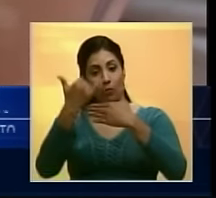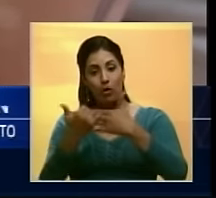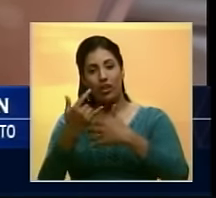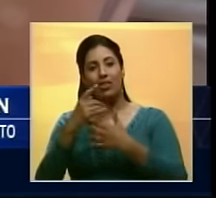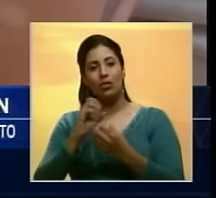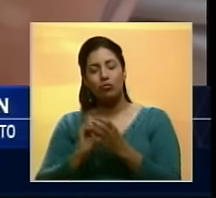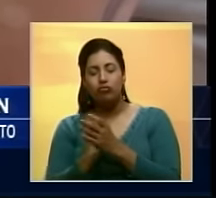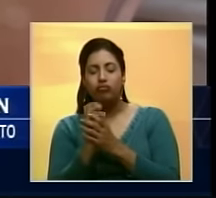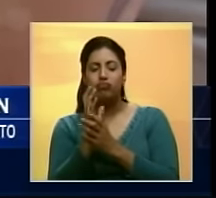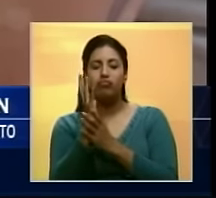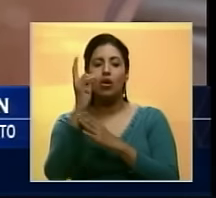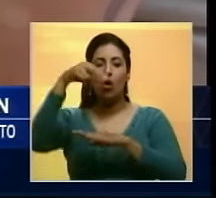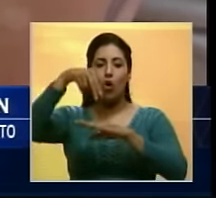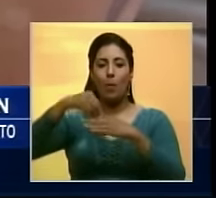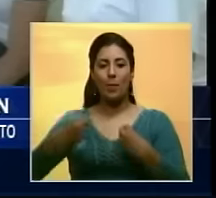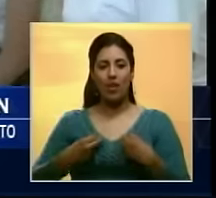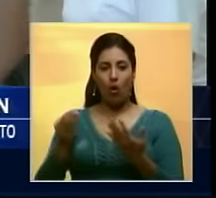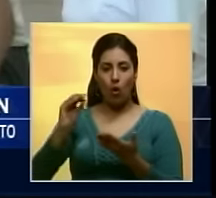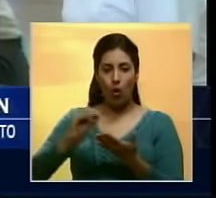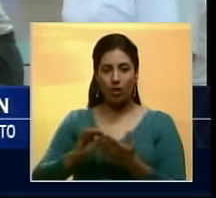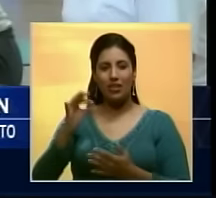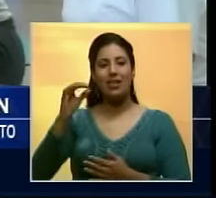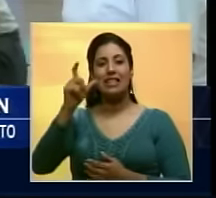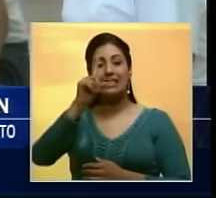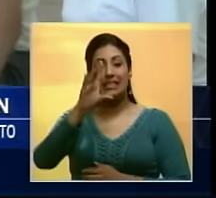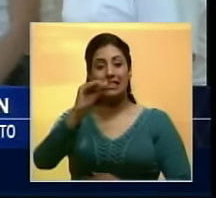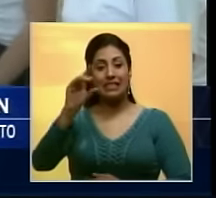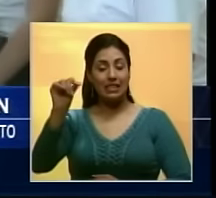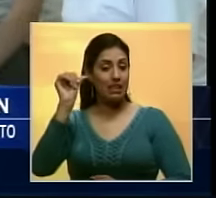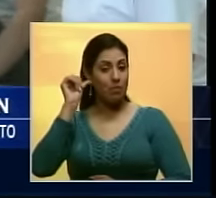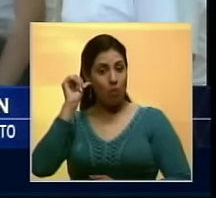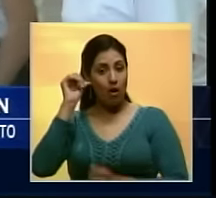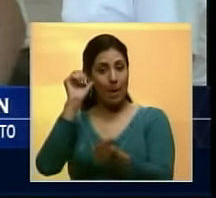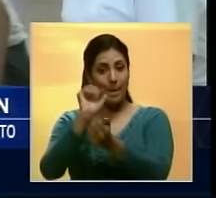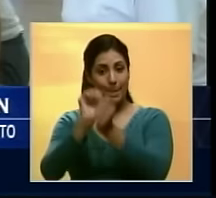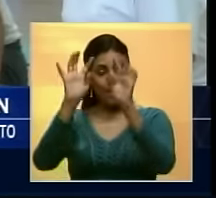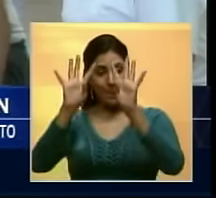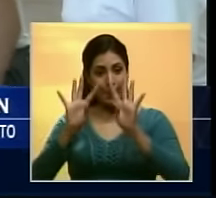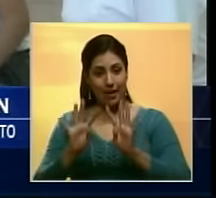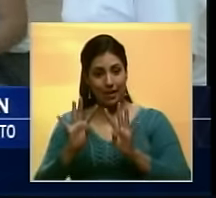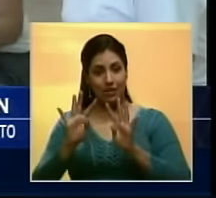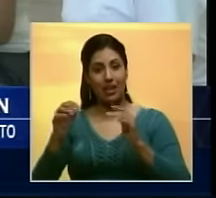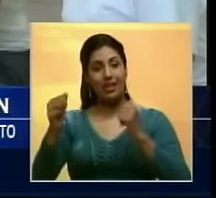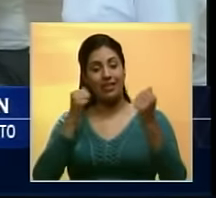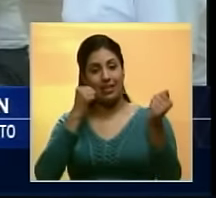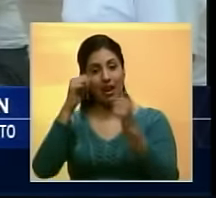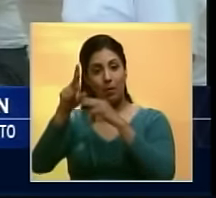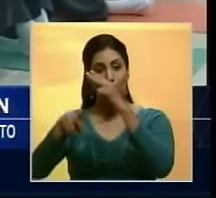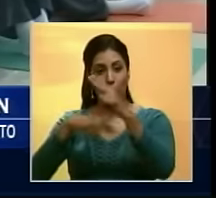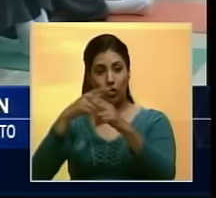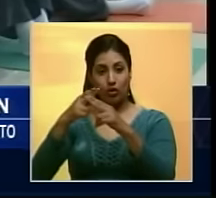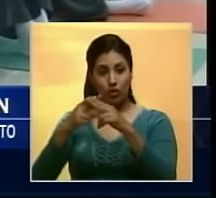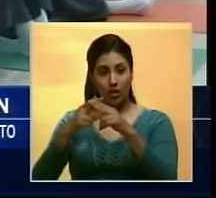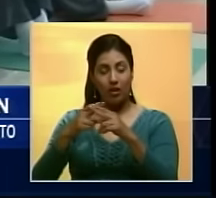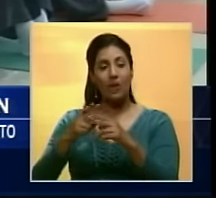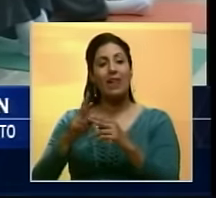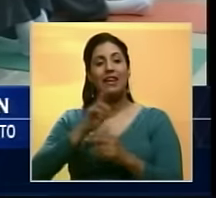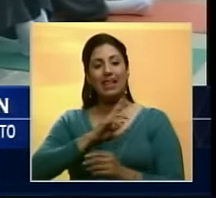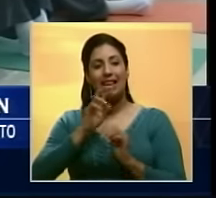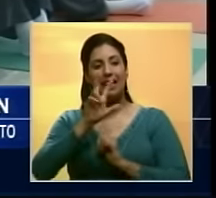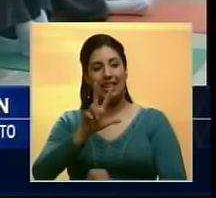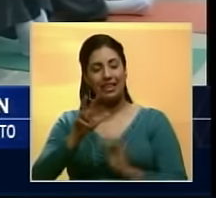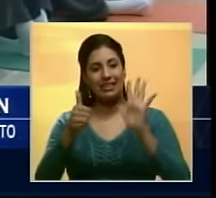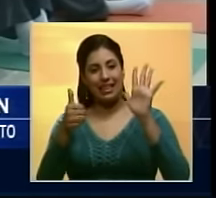Resurgir, Volver a la Vida, 100 reclusas del Departamento de Corrección y Rehabilitación de Puerto Rico. De las 360